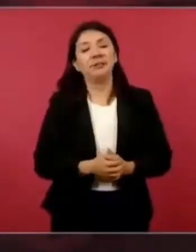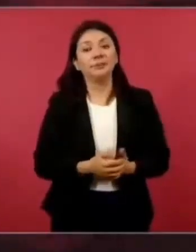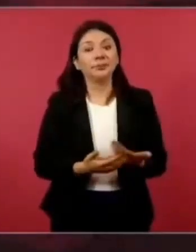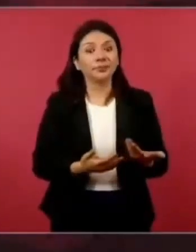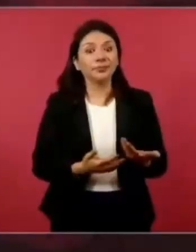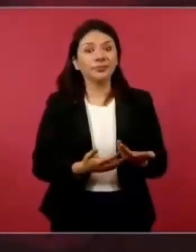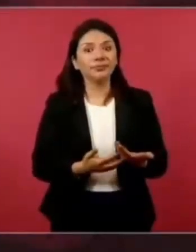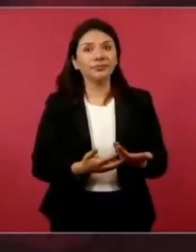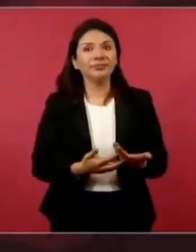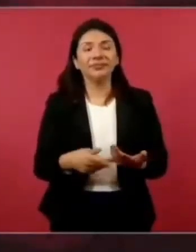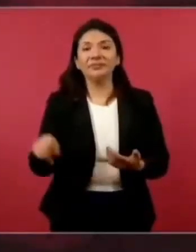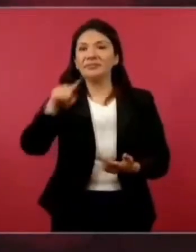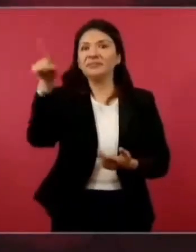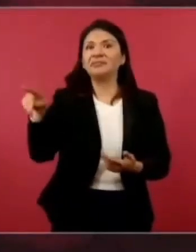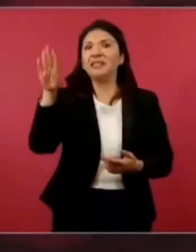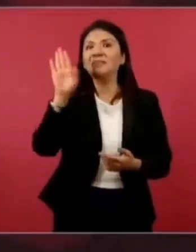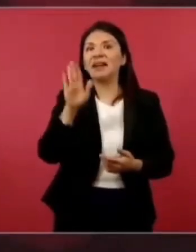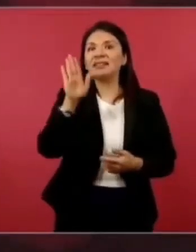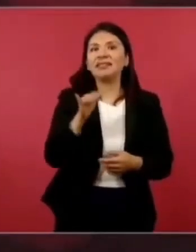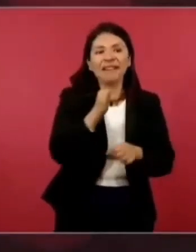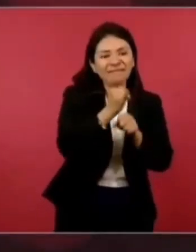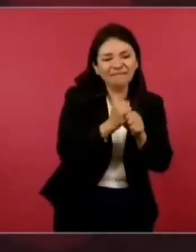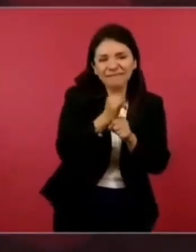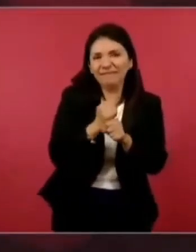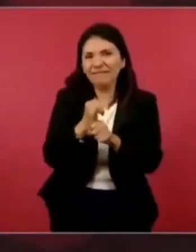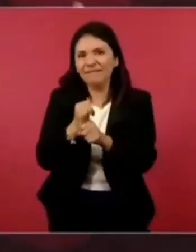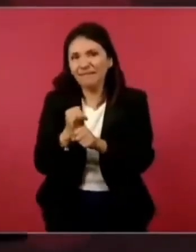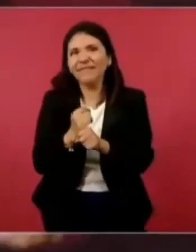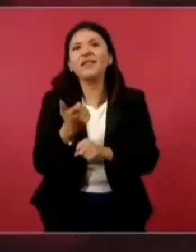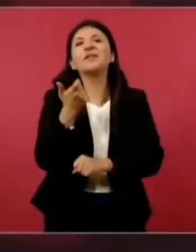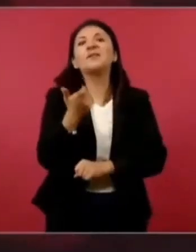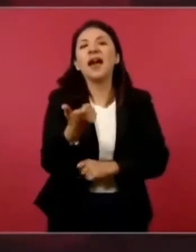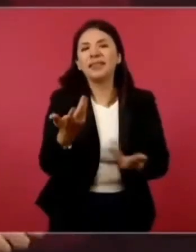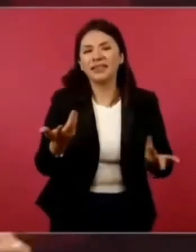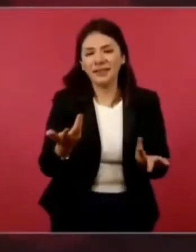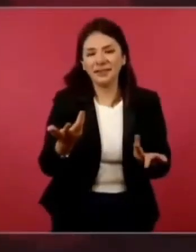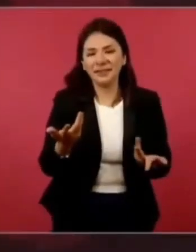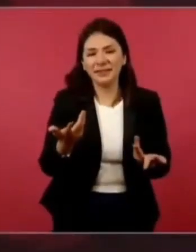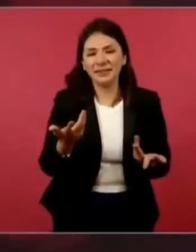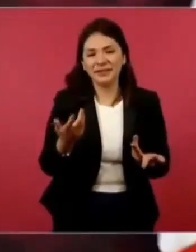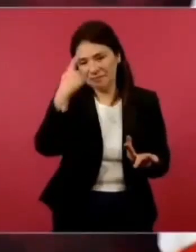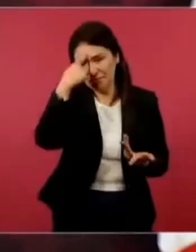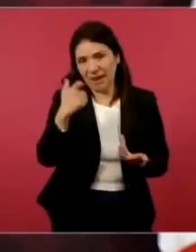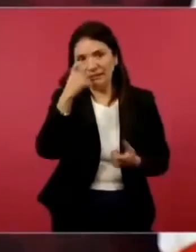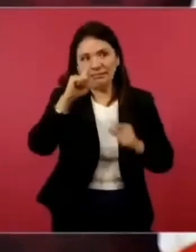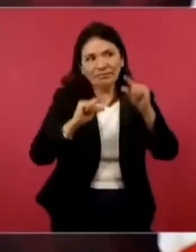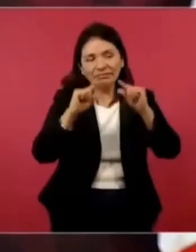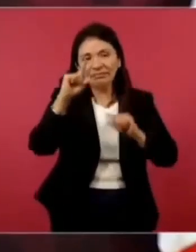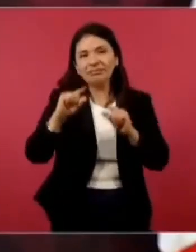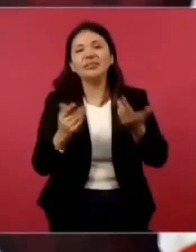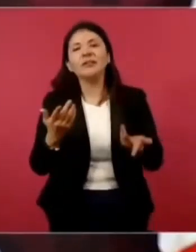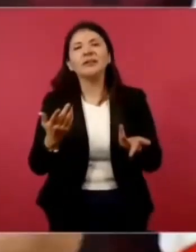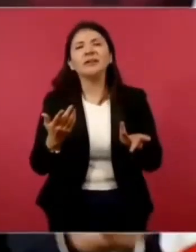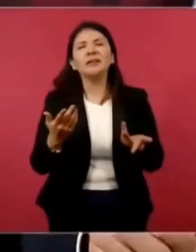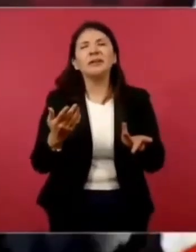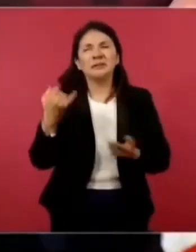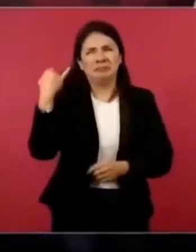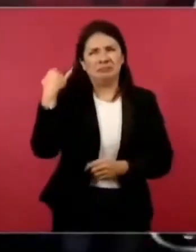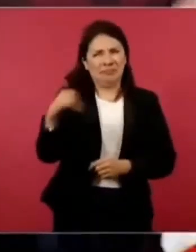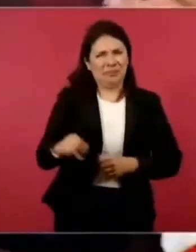Había puestas, por eso… ¿Pero cómo?